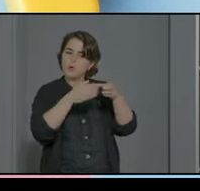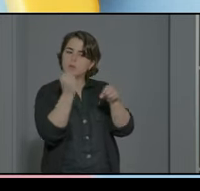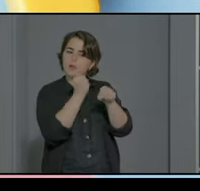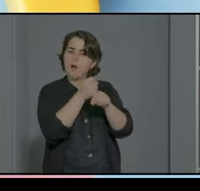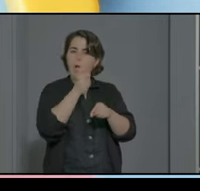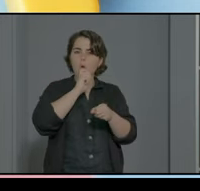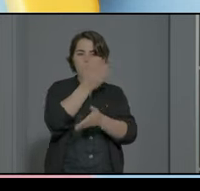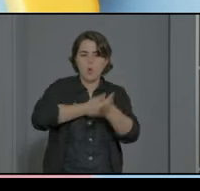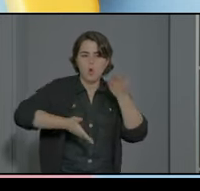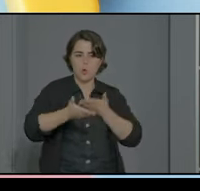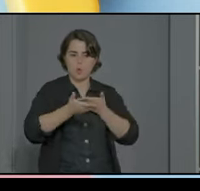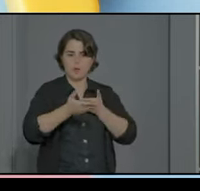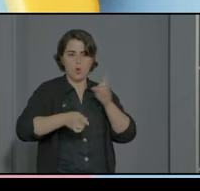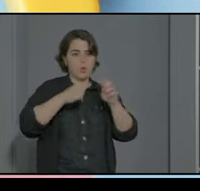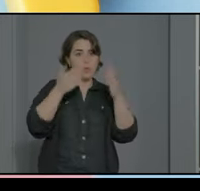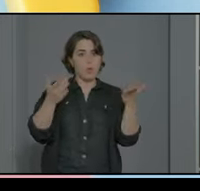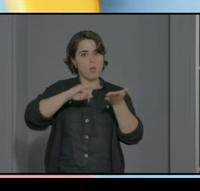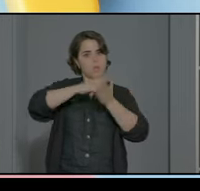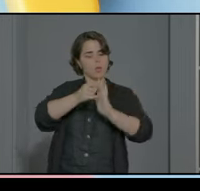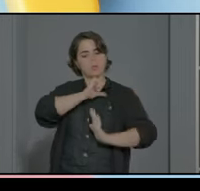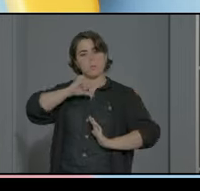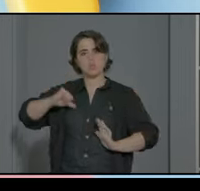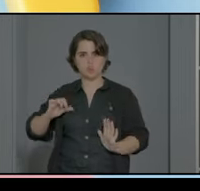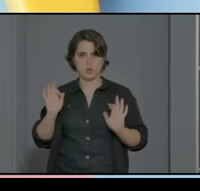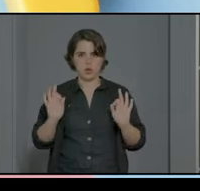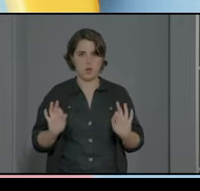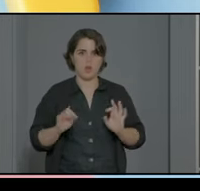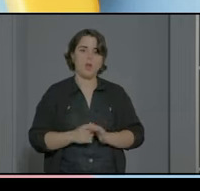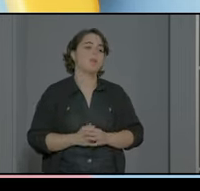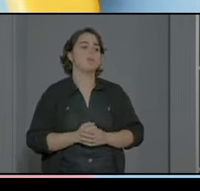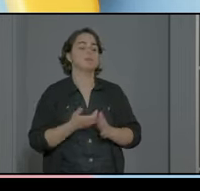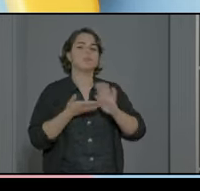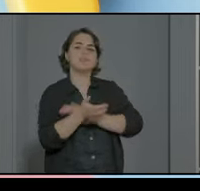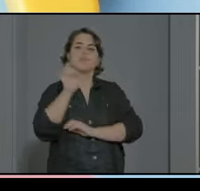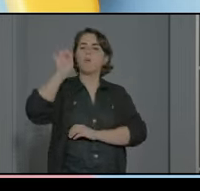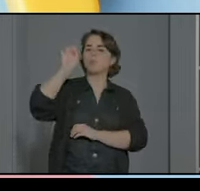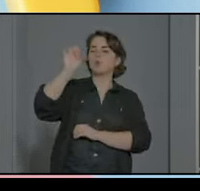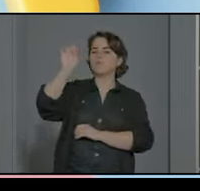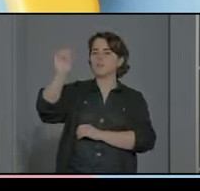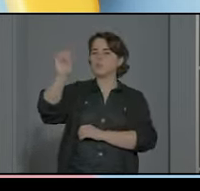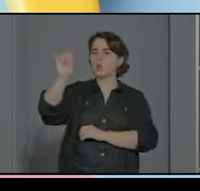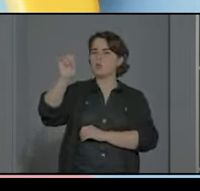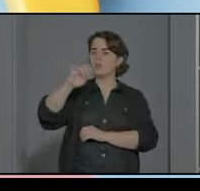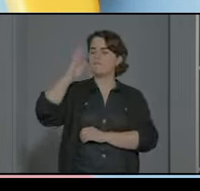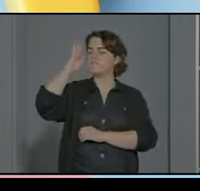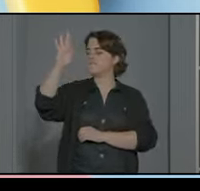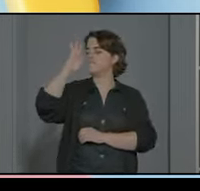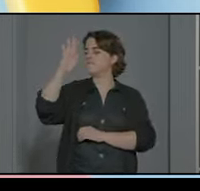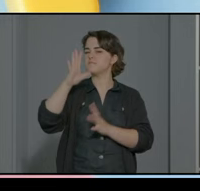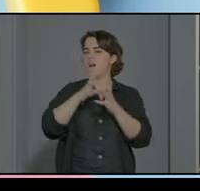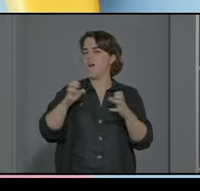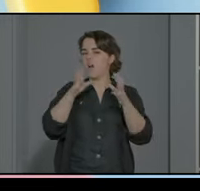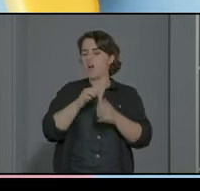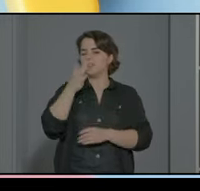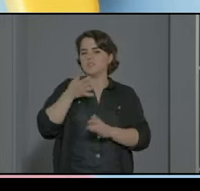para un proyecto personal ¿vale? es un profesorado que tiene muchísima ilusión que se está